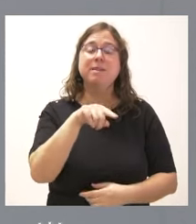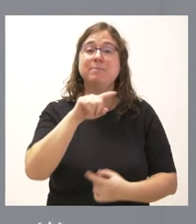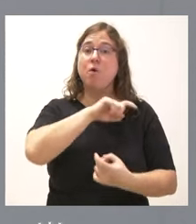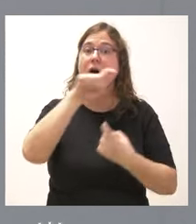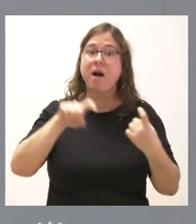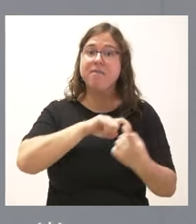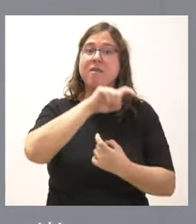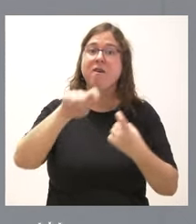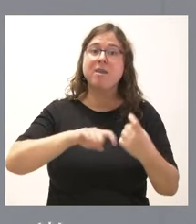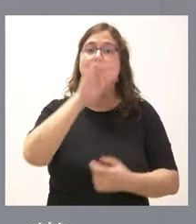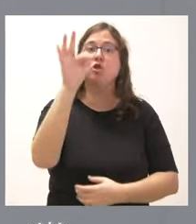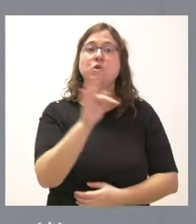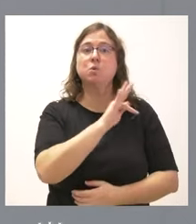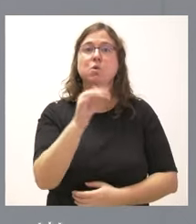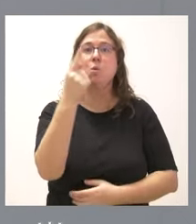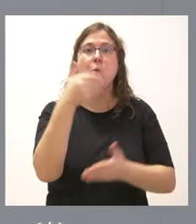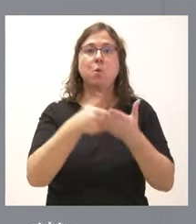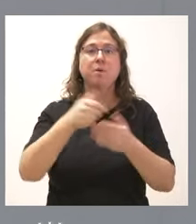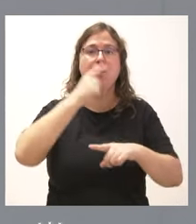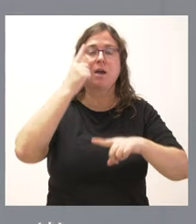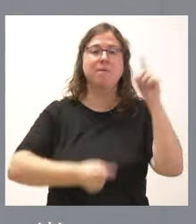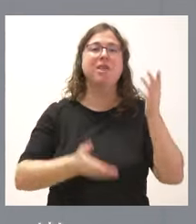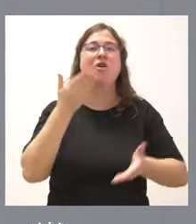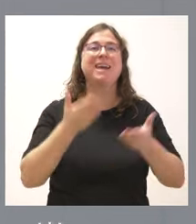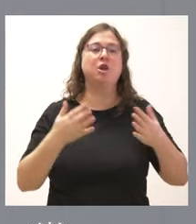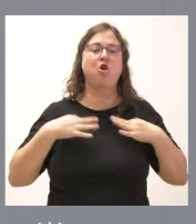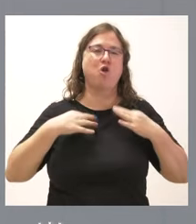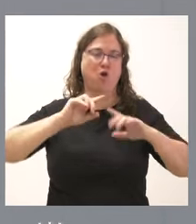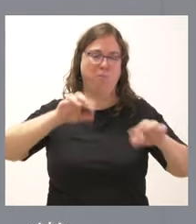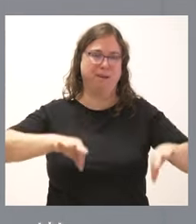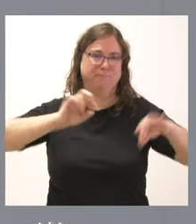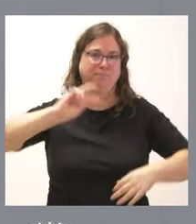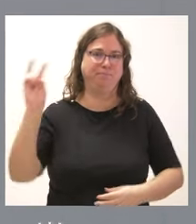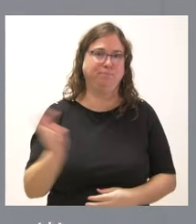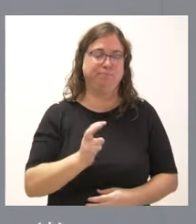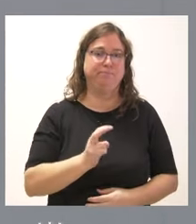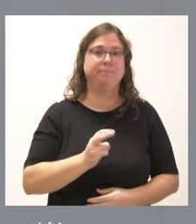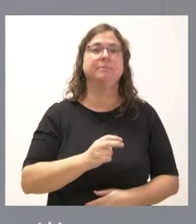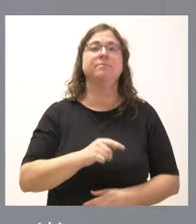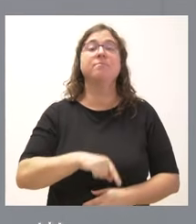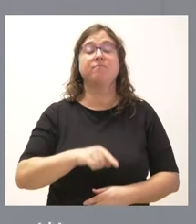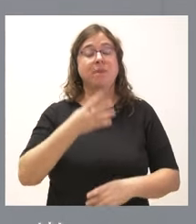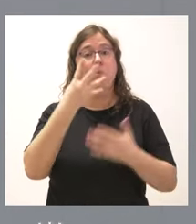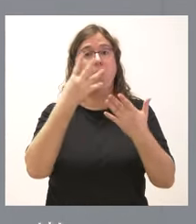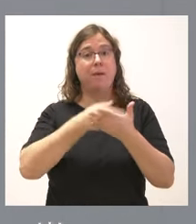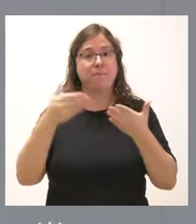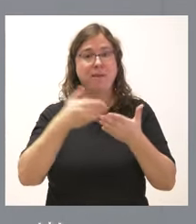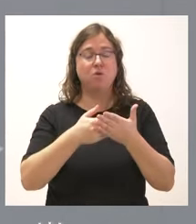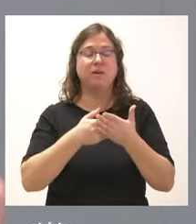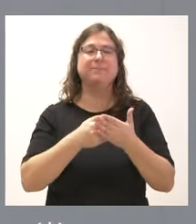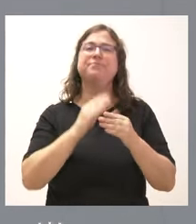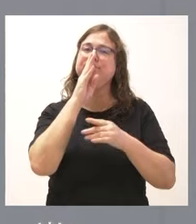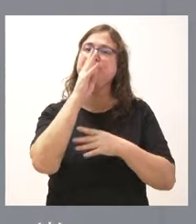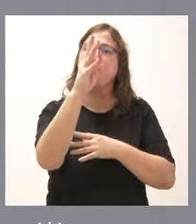año trata un total de un millón y medio de kilos de lencería, 9 millones en esta actividad que son por cuatro años.